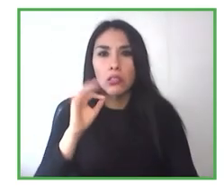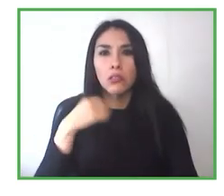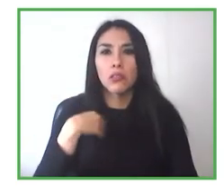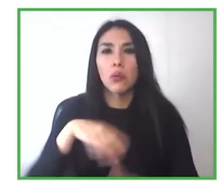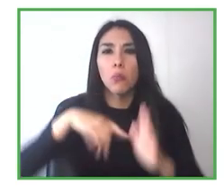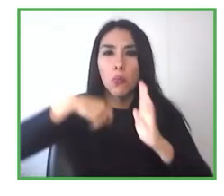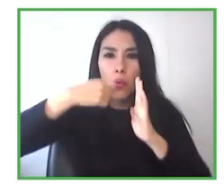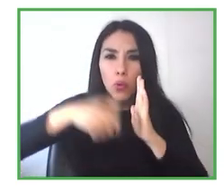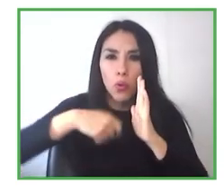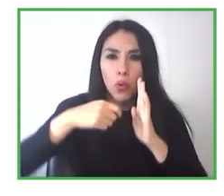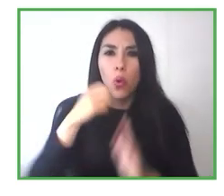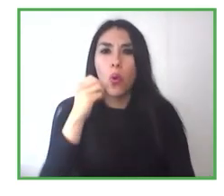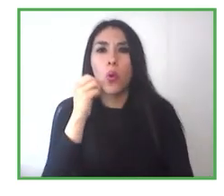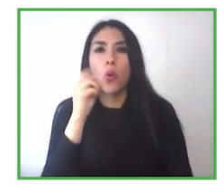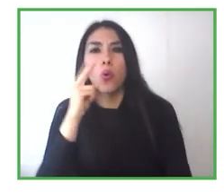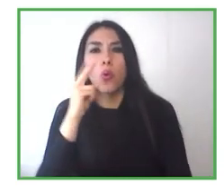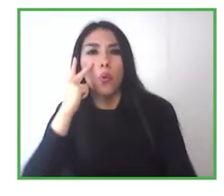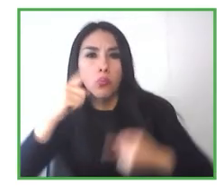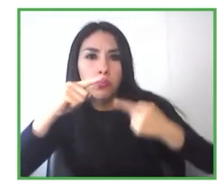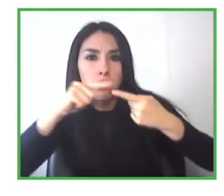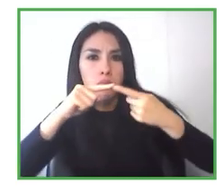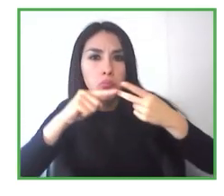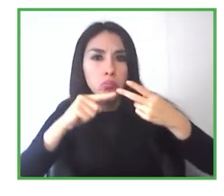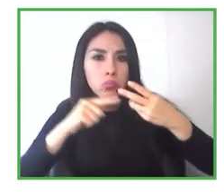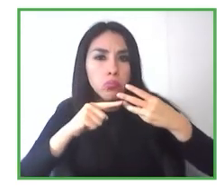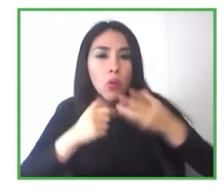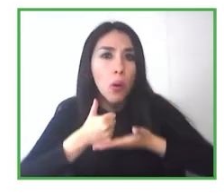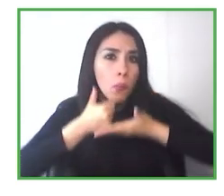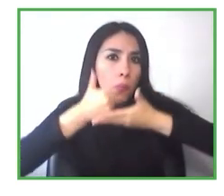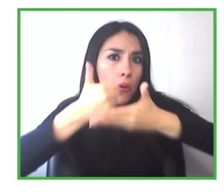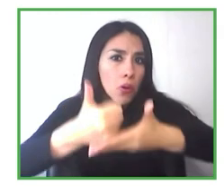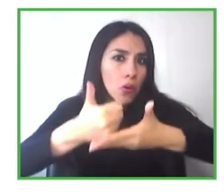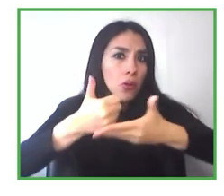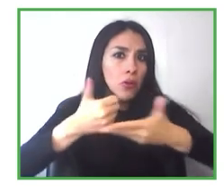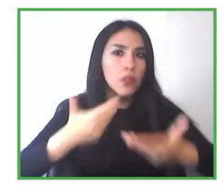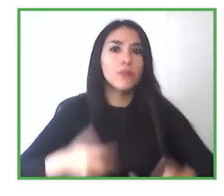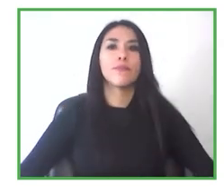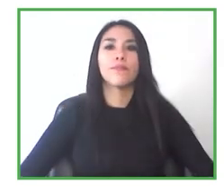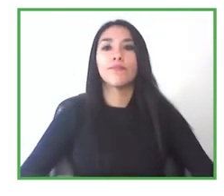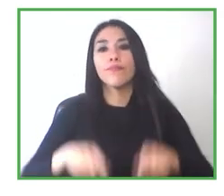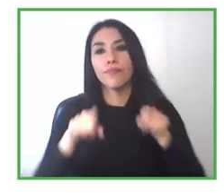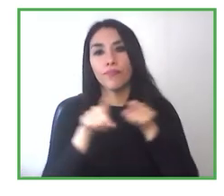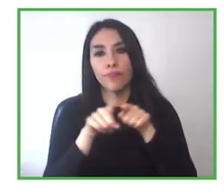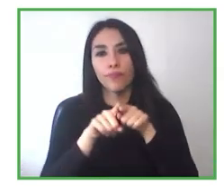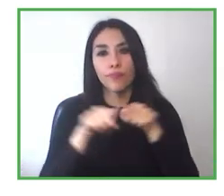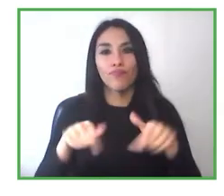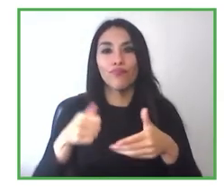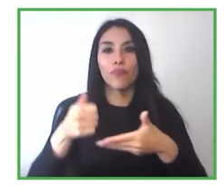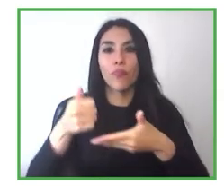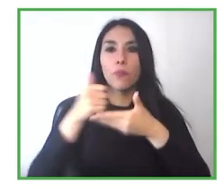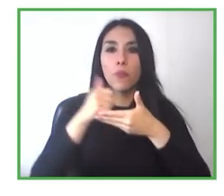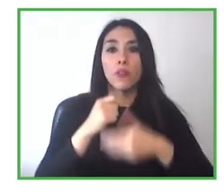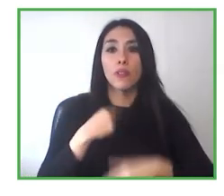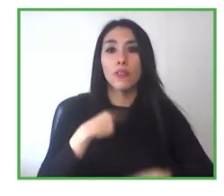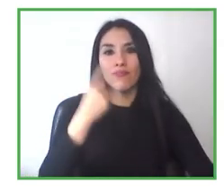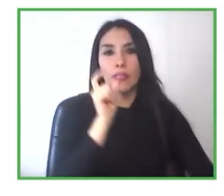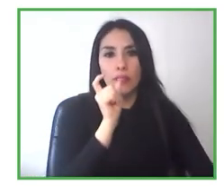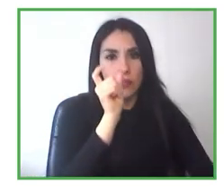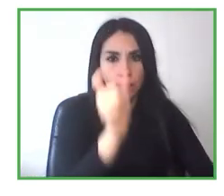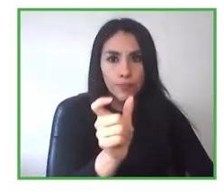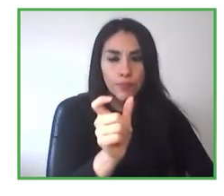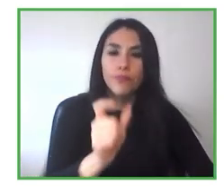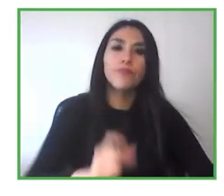Y también hay una observación cualitativa, o sea, este informe también, o sea, esta pauta también conlleva un informe en el cual se le